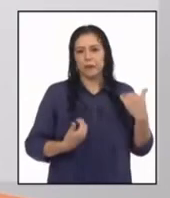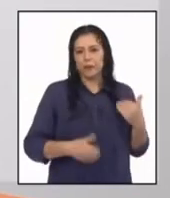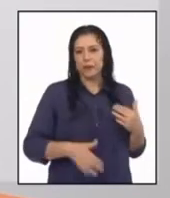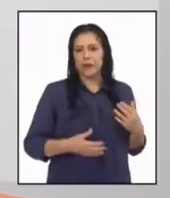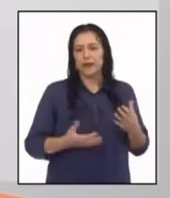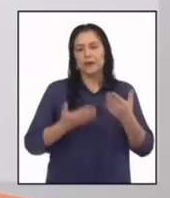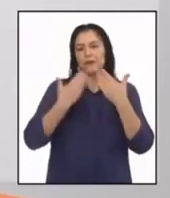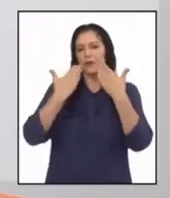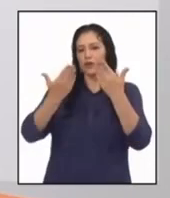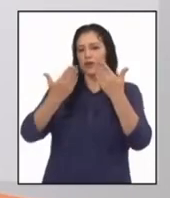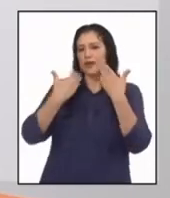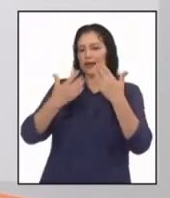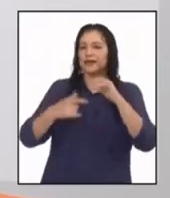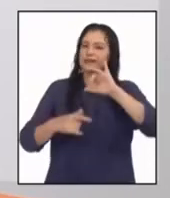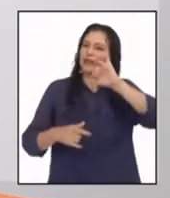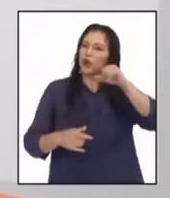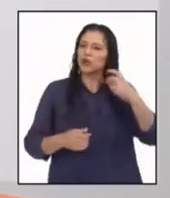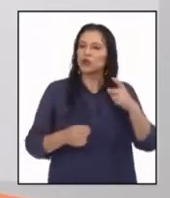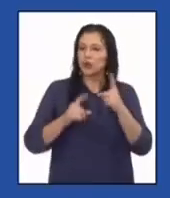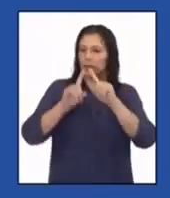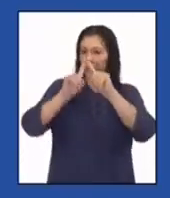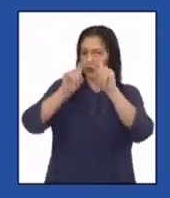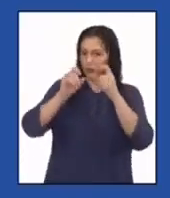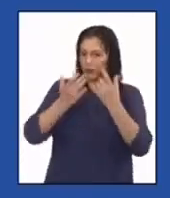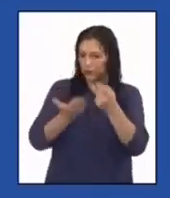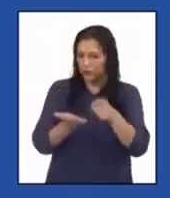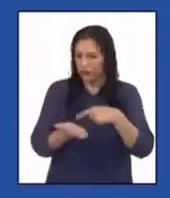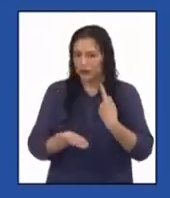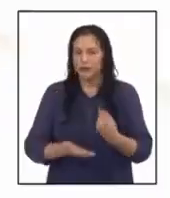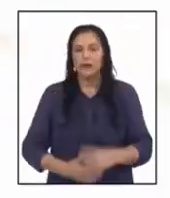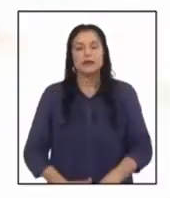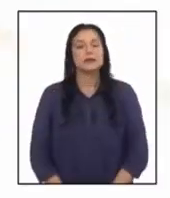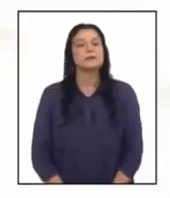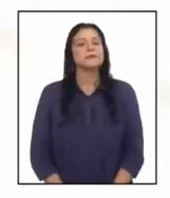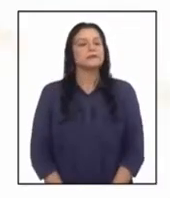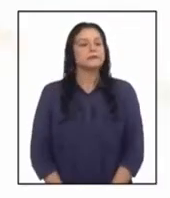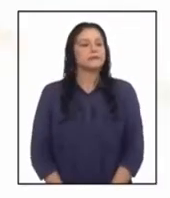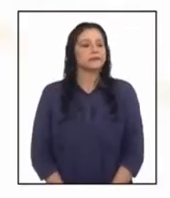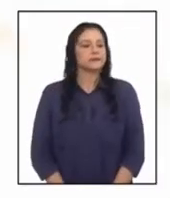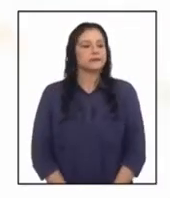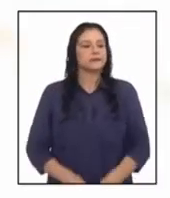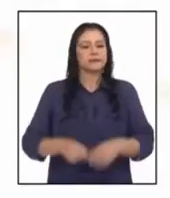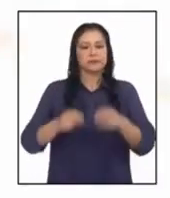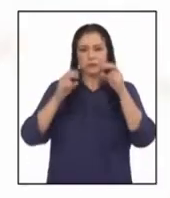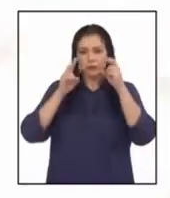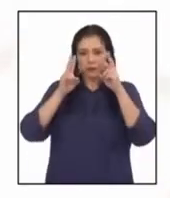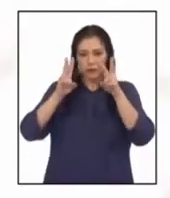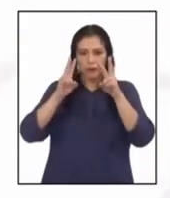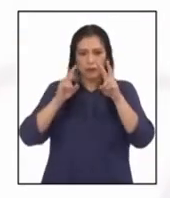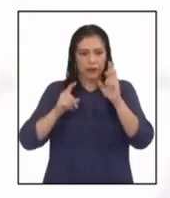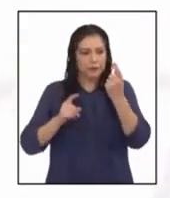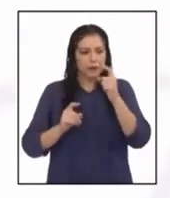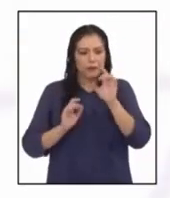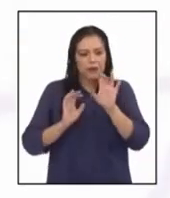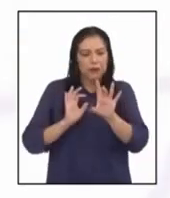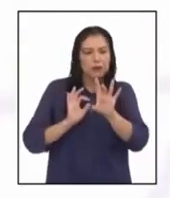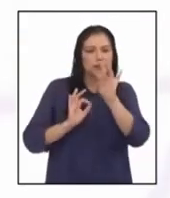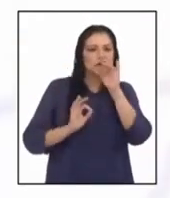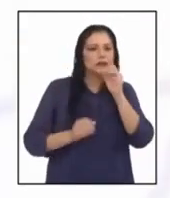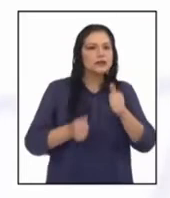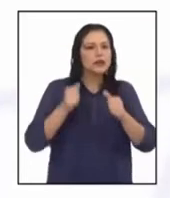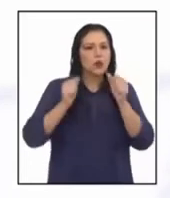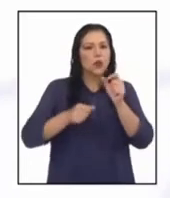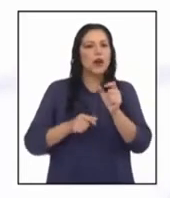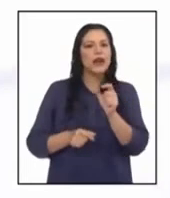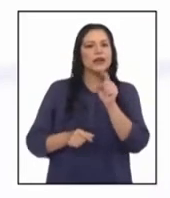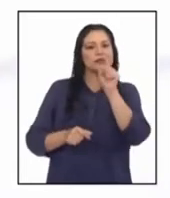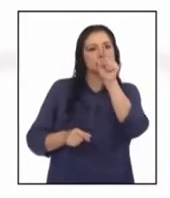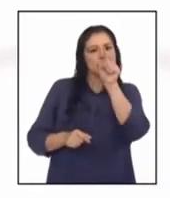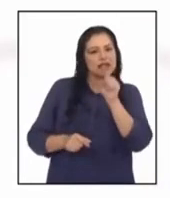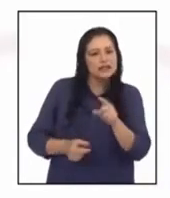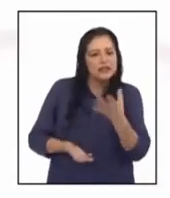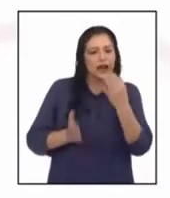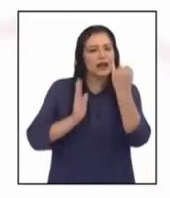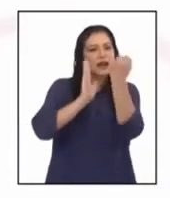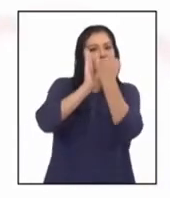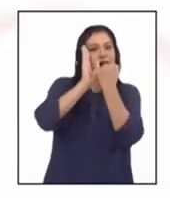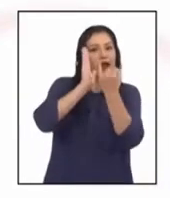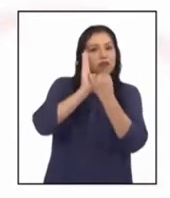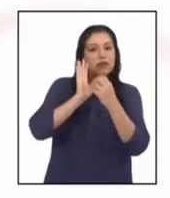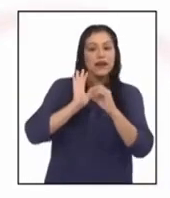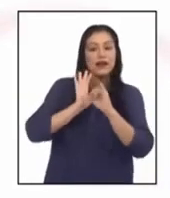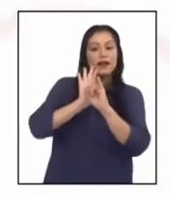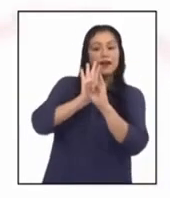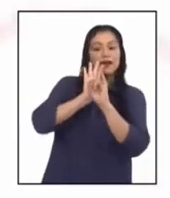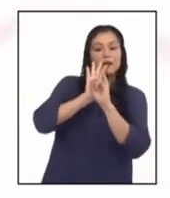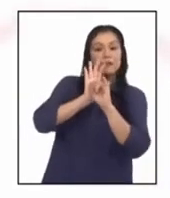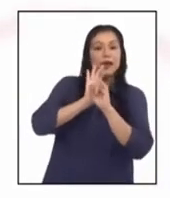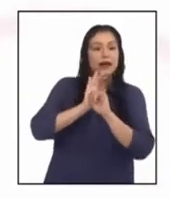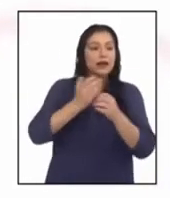Muchas gracias, Josué, por tu pregunta. Mira, primero identificamos la escala gráfica en la imagen que se